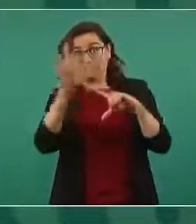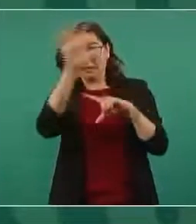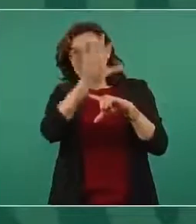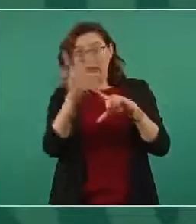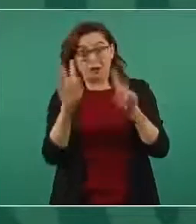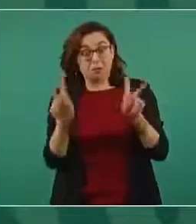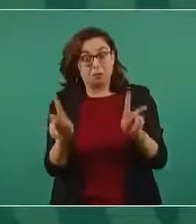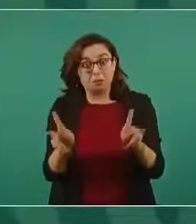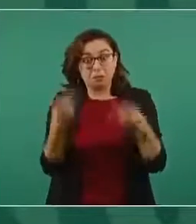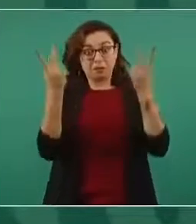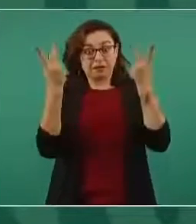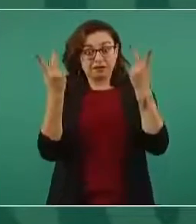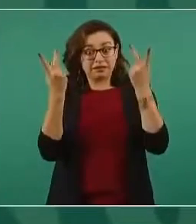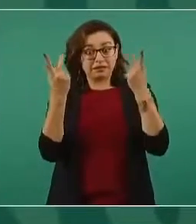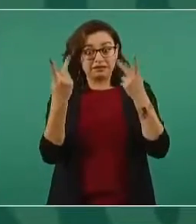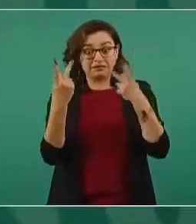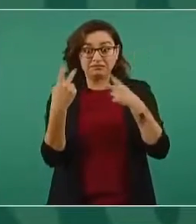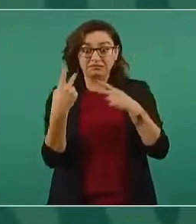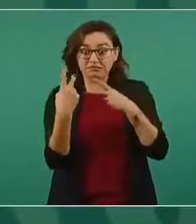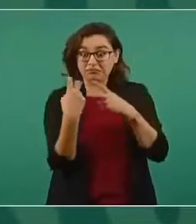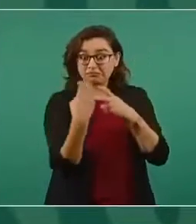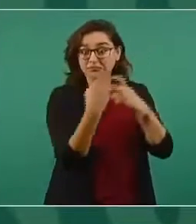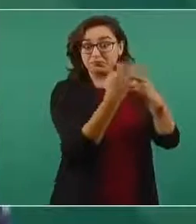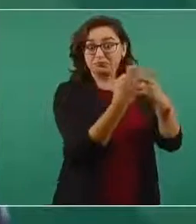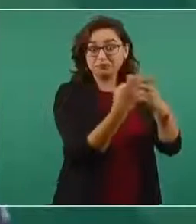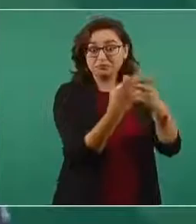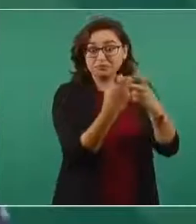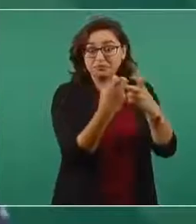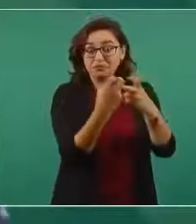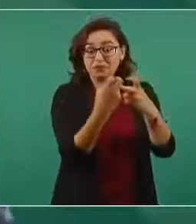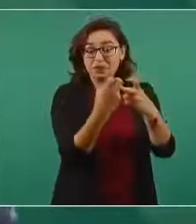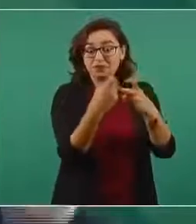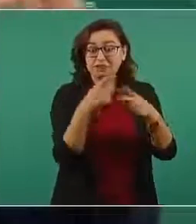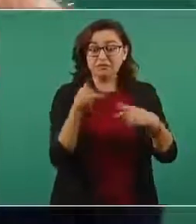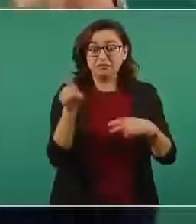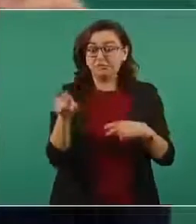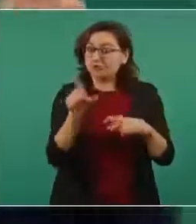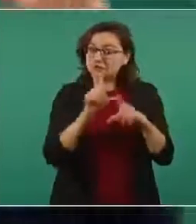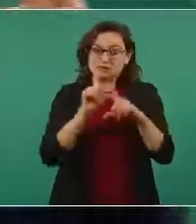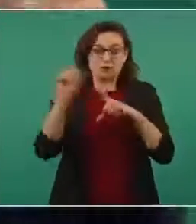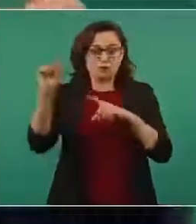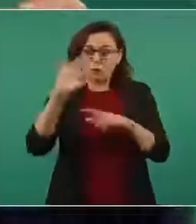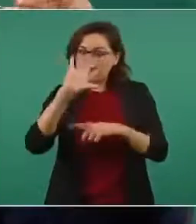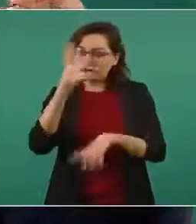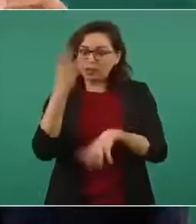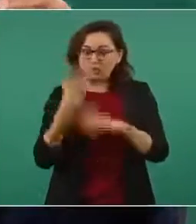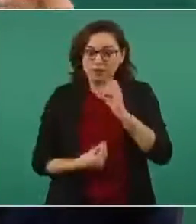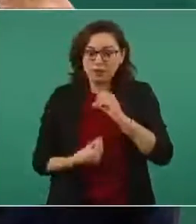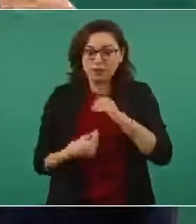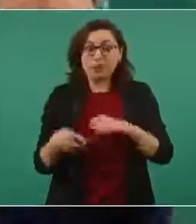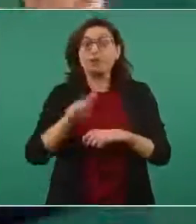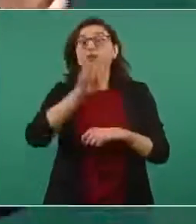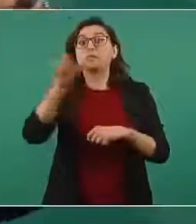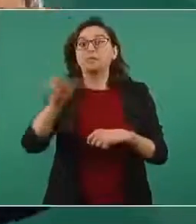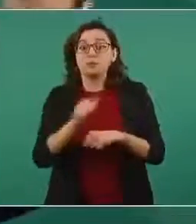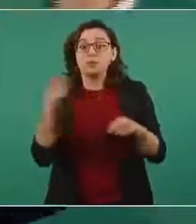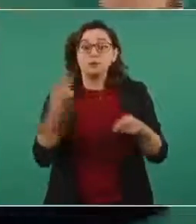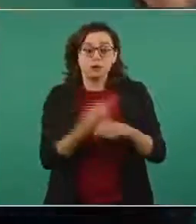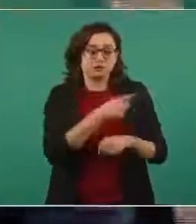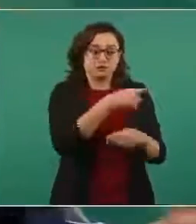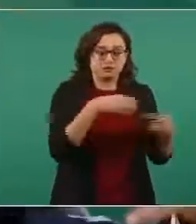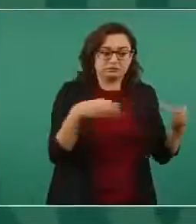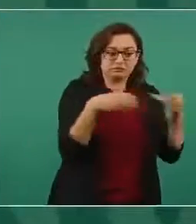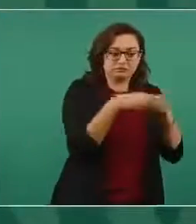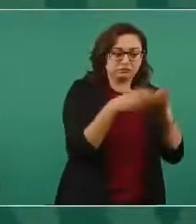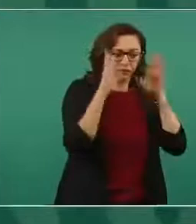mitad de nuestro territorio. Después de ese gran zarpazo, los conservadores de México fueron a traer a